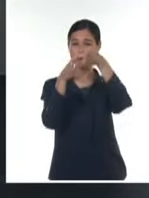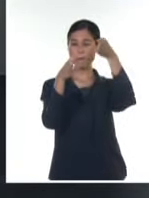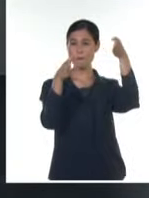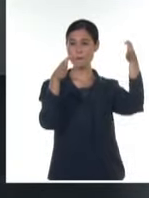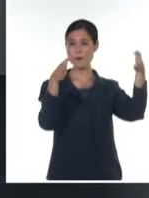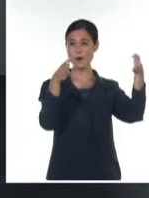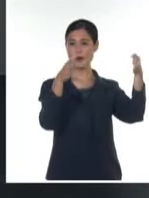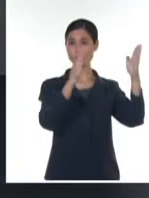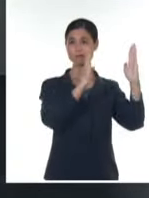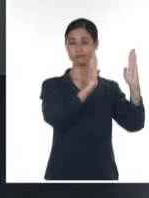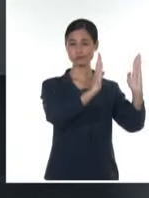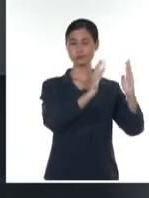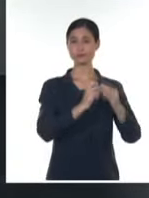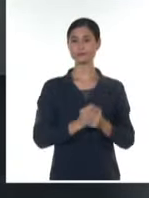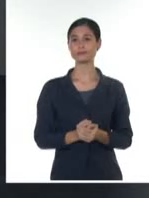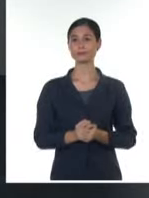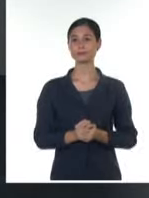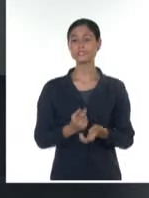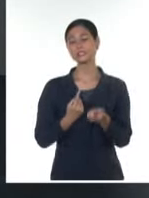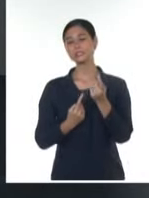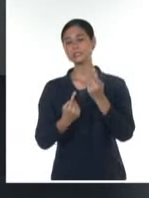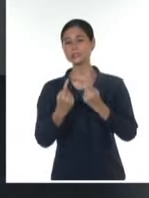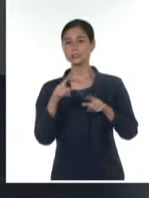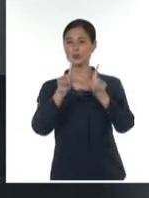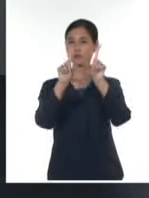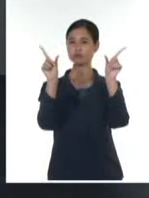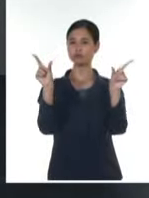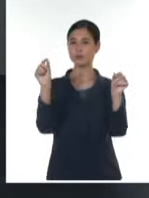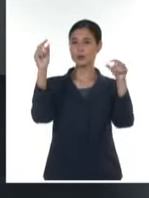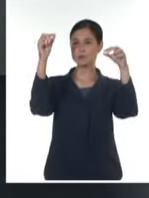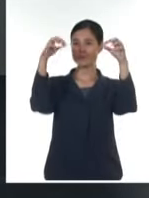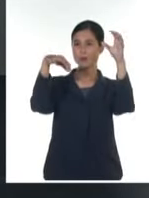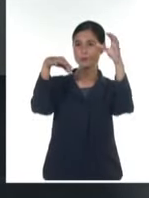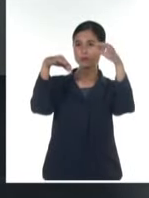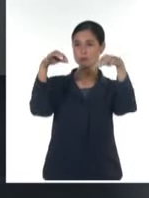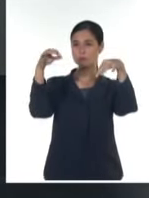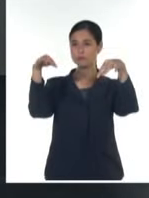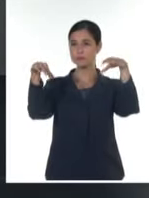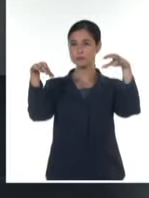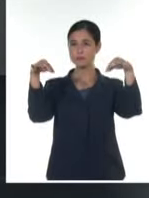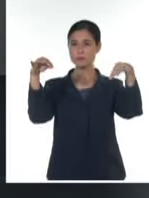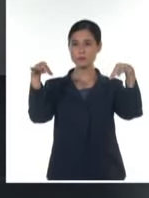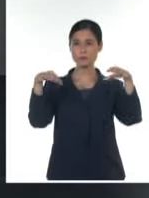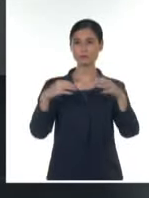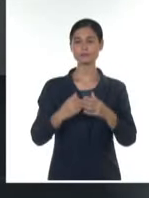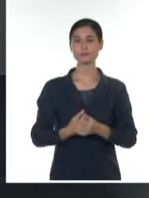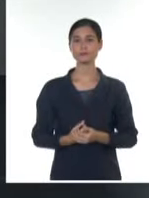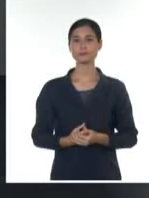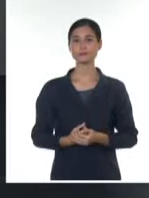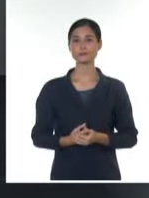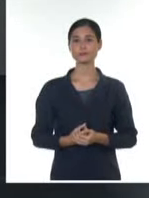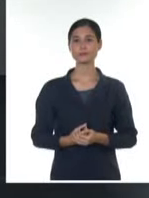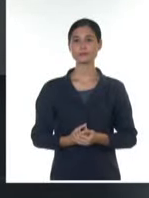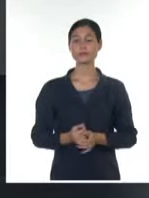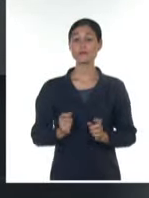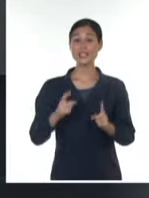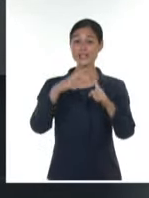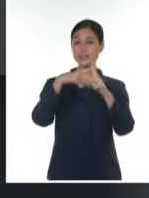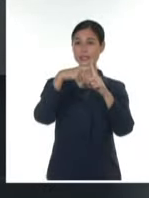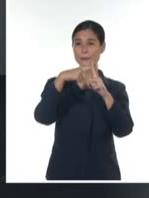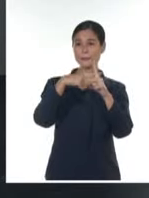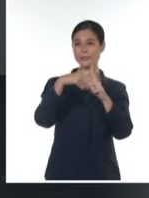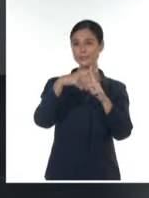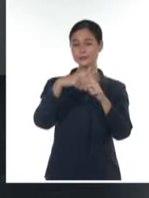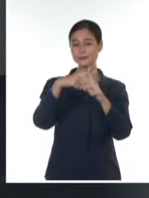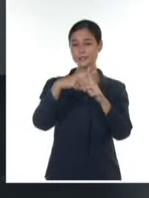pero muy poca lluvia, algún chubasco ocasional aislado. Las temperaturas, fíjense que prácticamente no tienen variación en el centro y en el